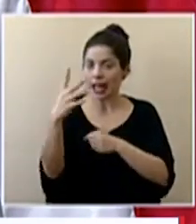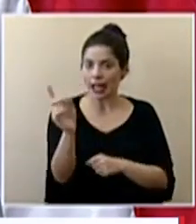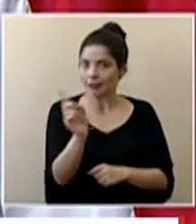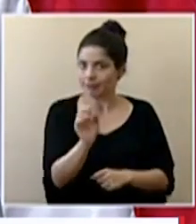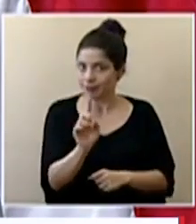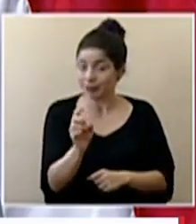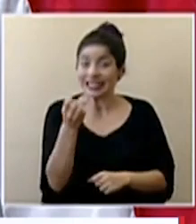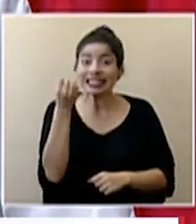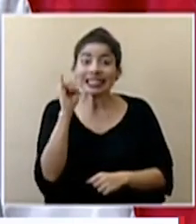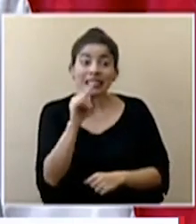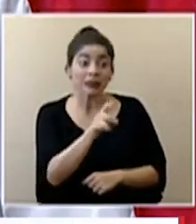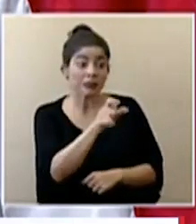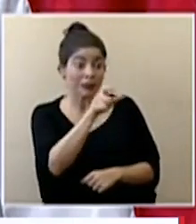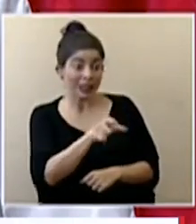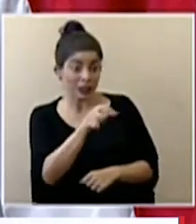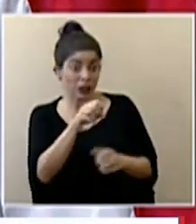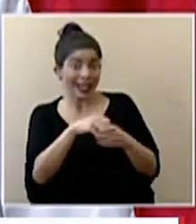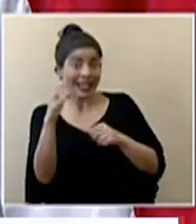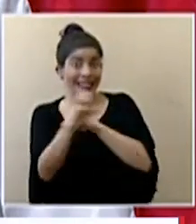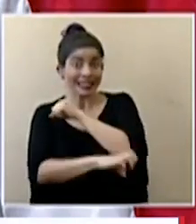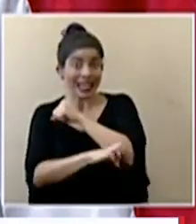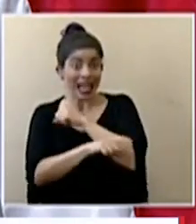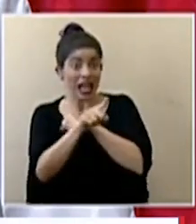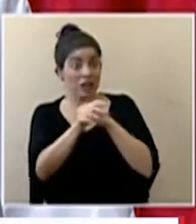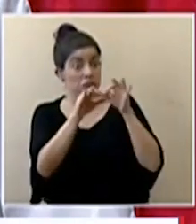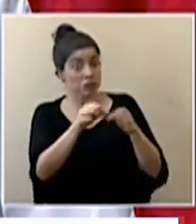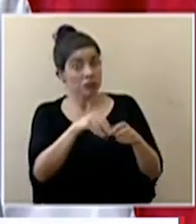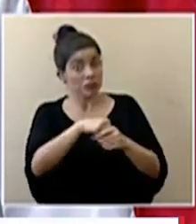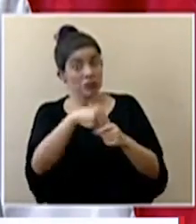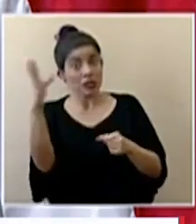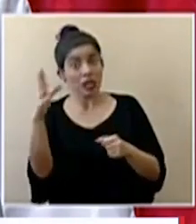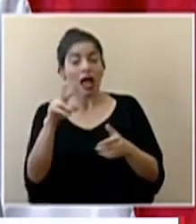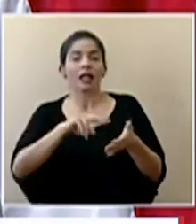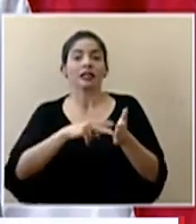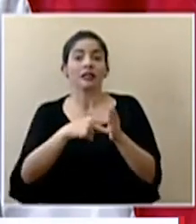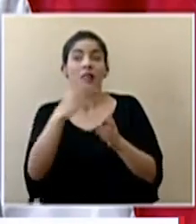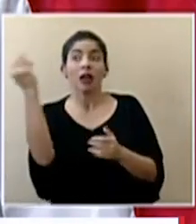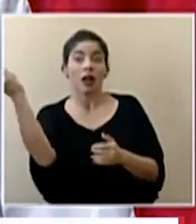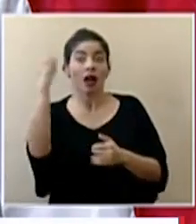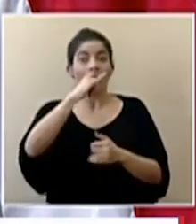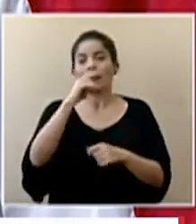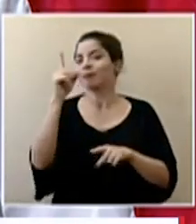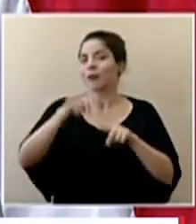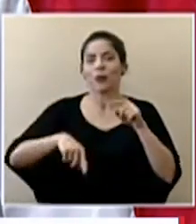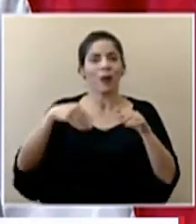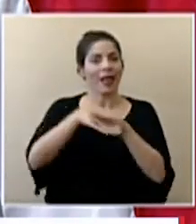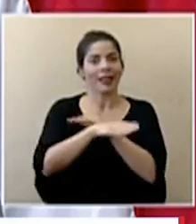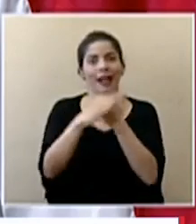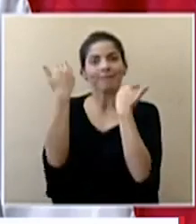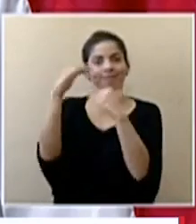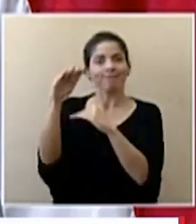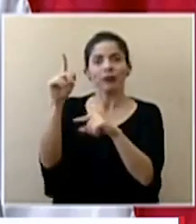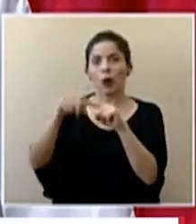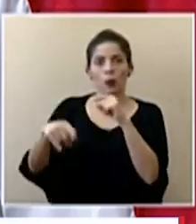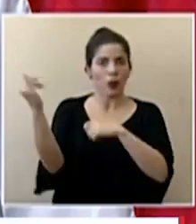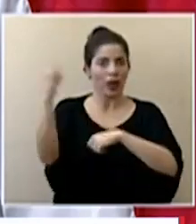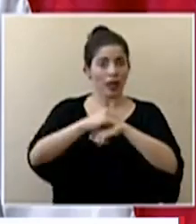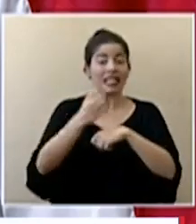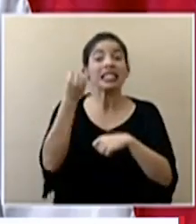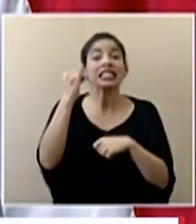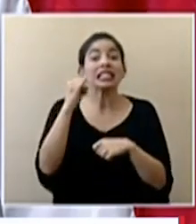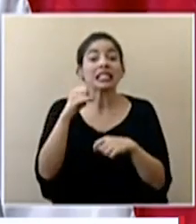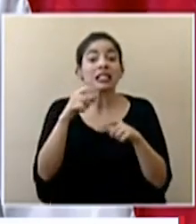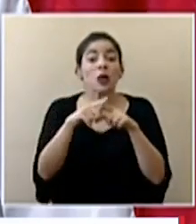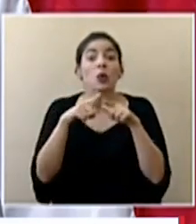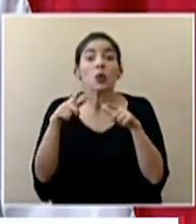Si es una persona extranjera y sale del territorio nacional, se le impondrá un impedimento de entrada, no podrá ingresar. Si sale o entra por un